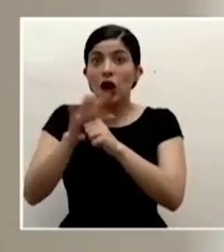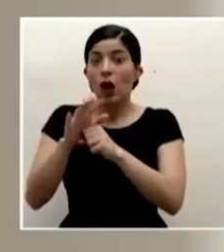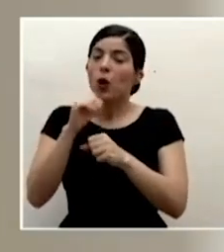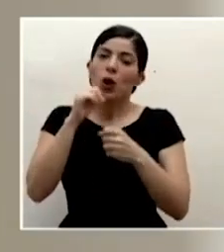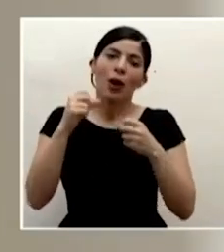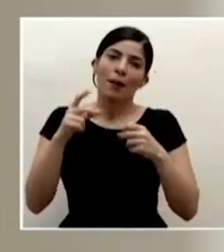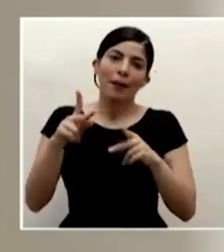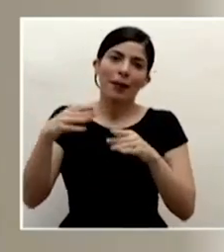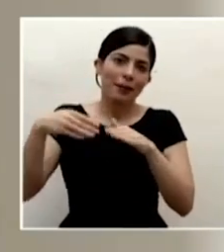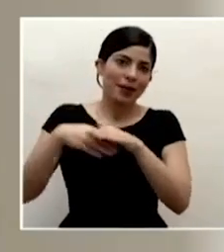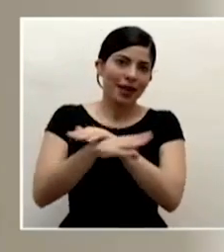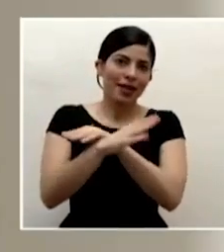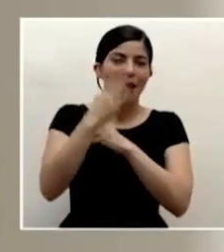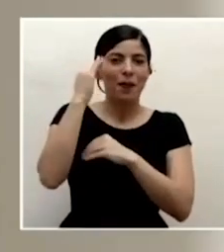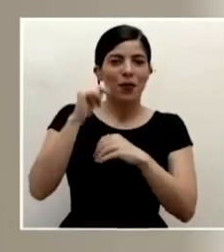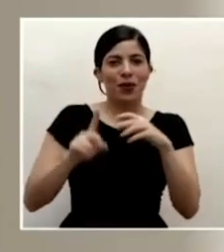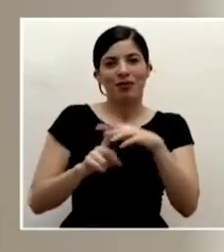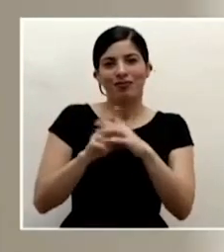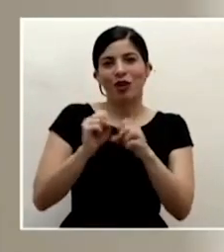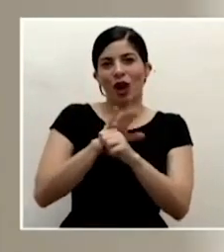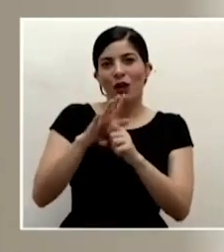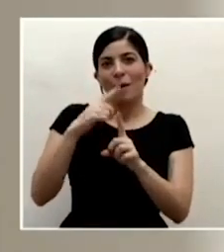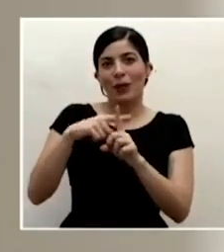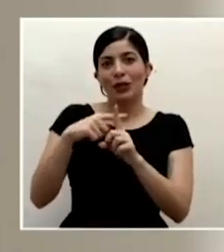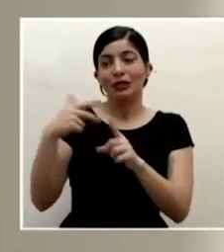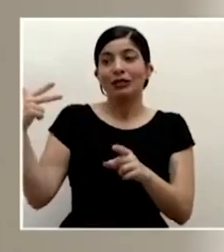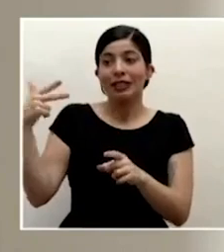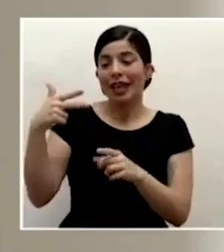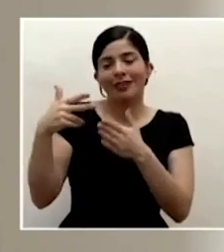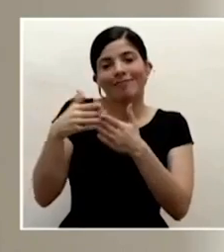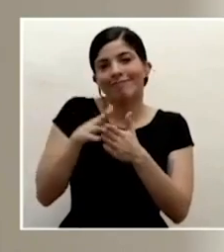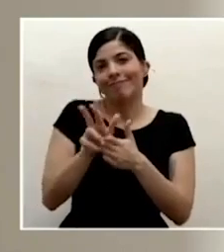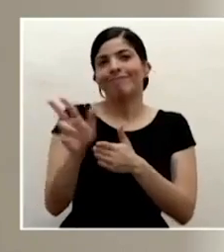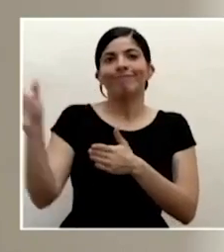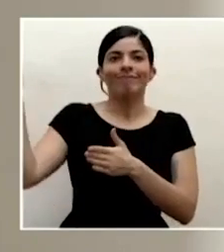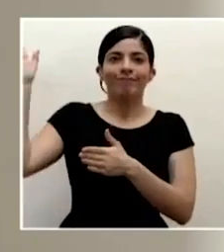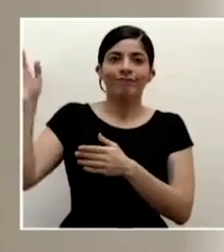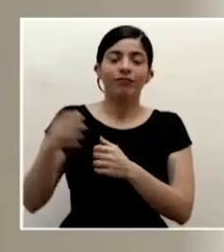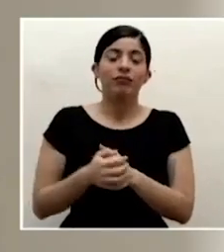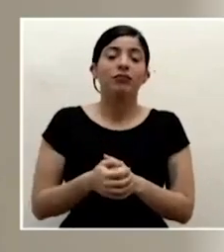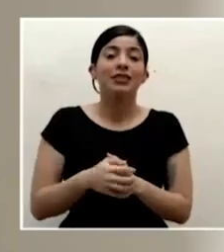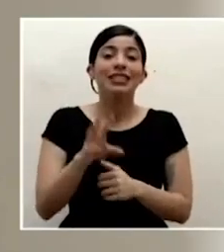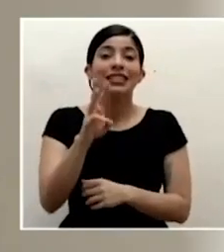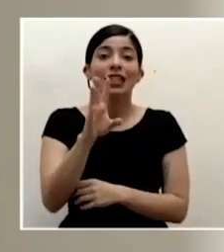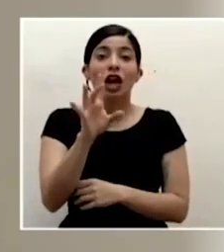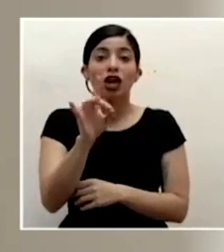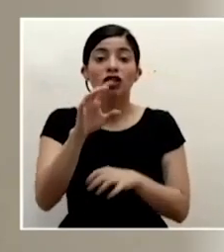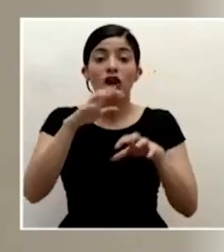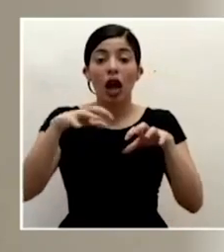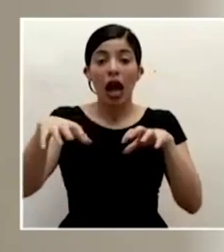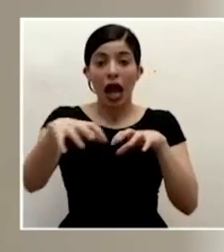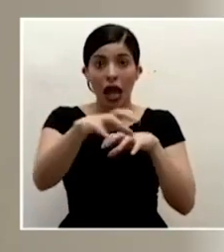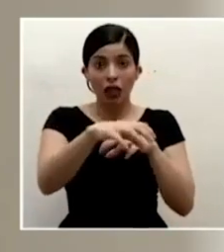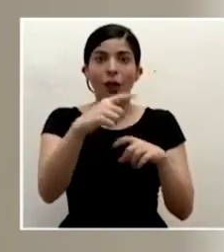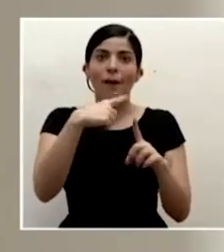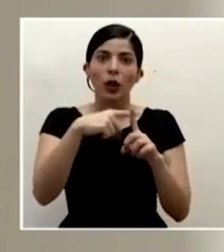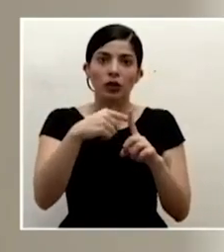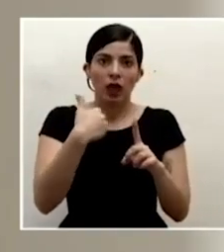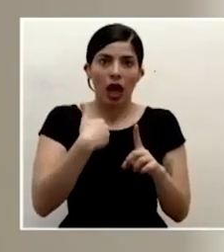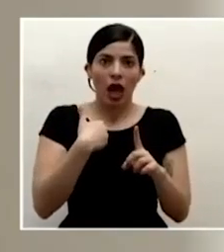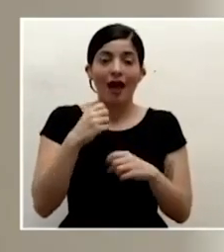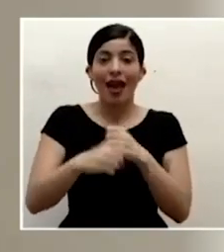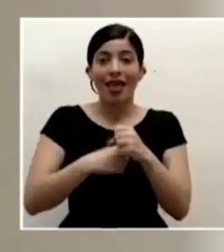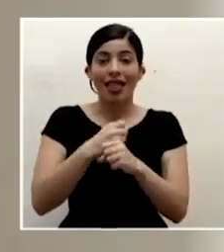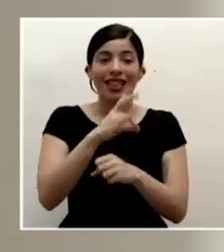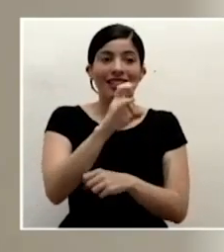por tener resultado positivo en la prueba covid diecinueve. Se contabilizan casos positivos en sesenta y ocho cantones. Por edad serían setecientos